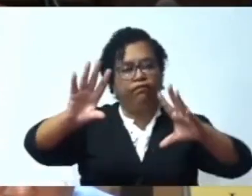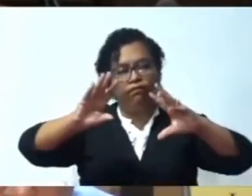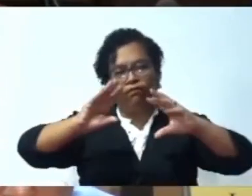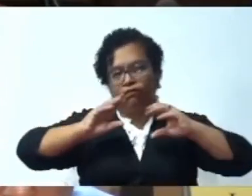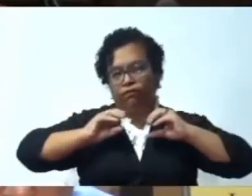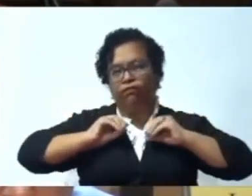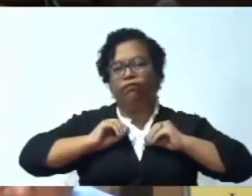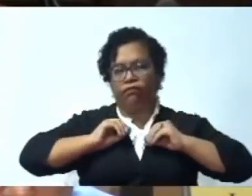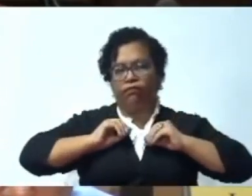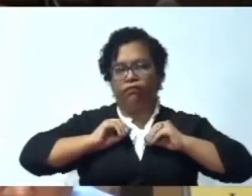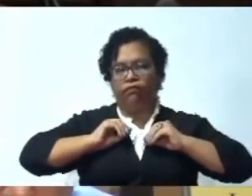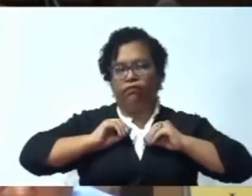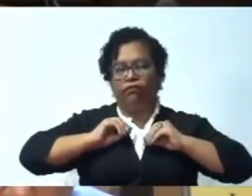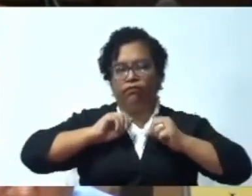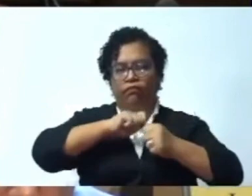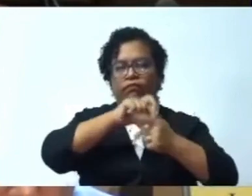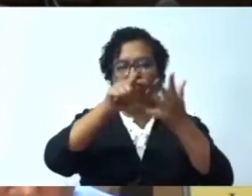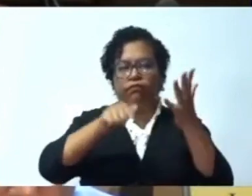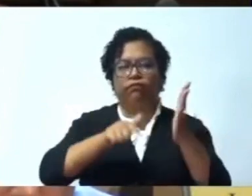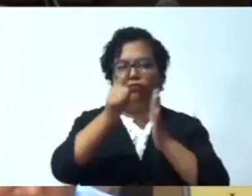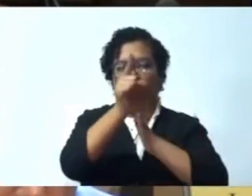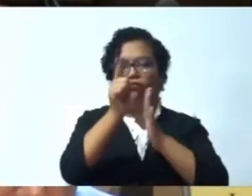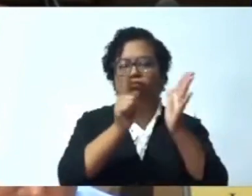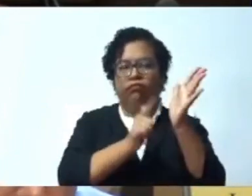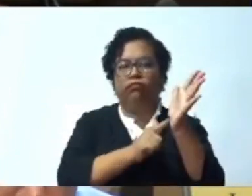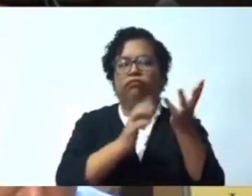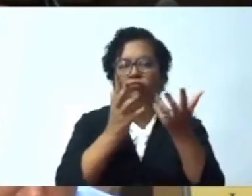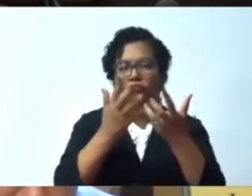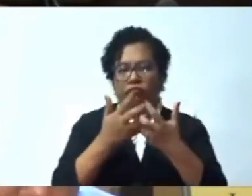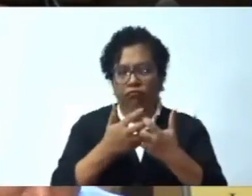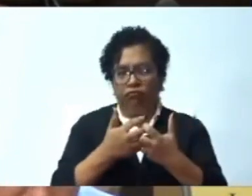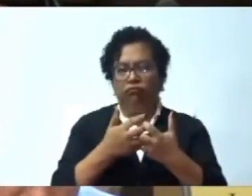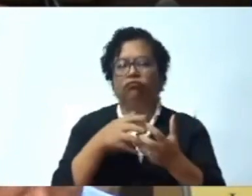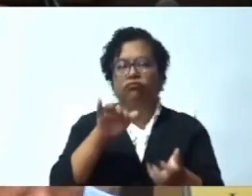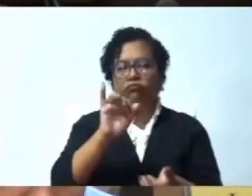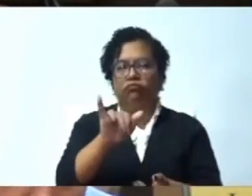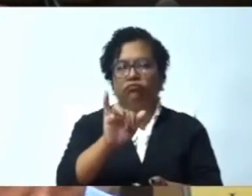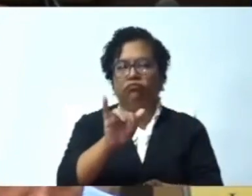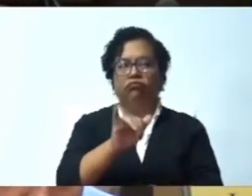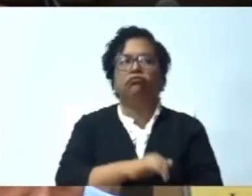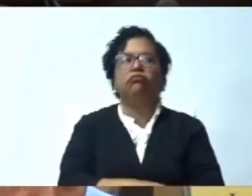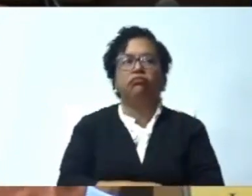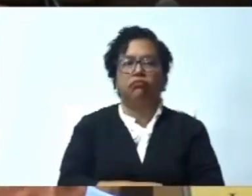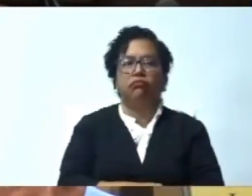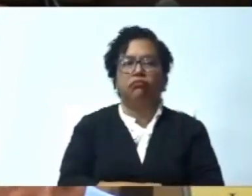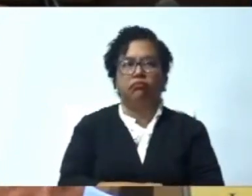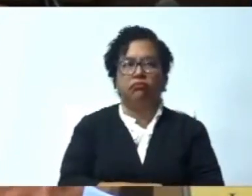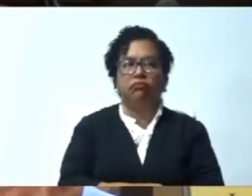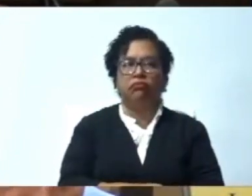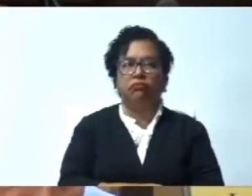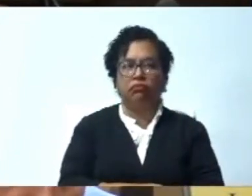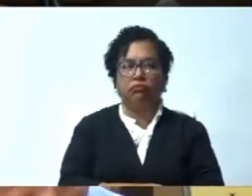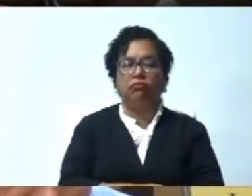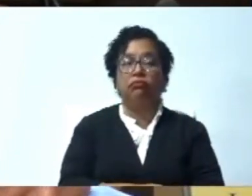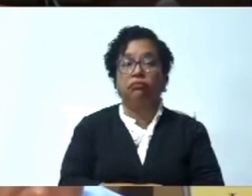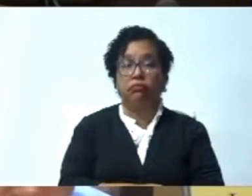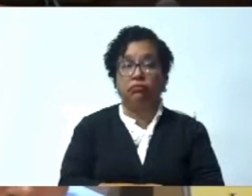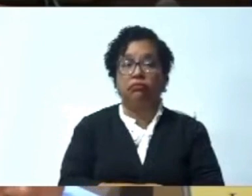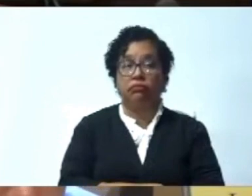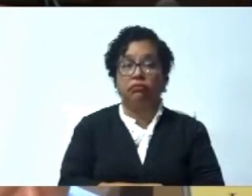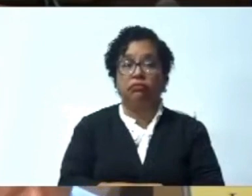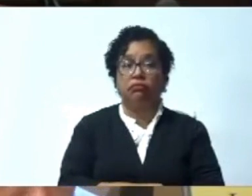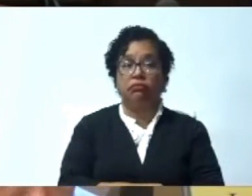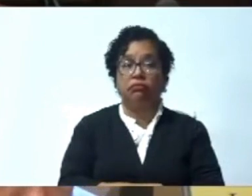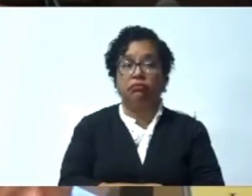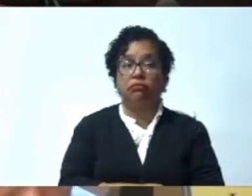jurídico de lo que vamos a eliminar. Y obviamente el nuevo compromiso legal de la